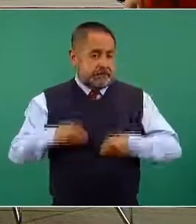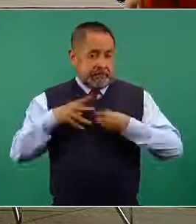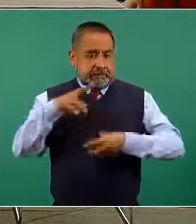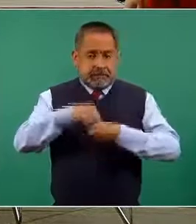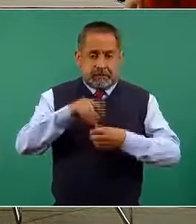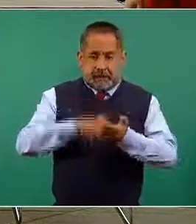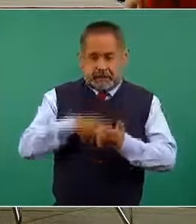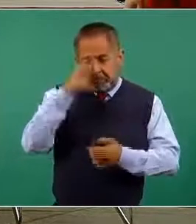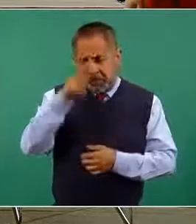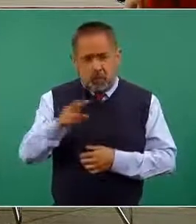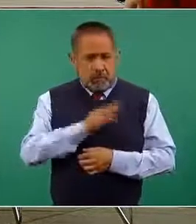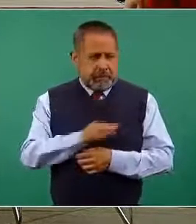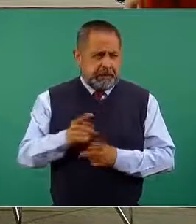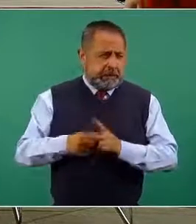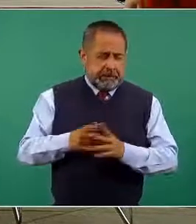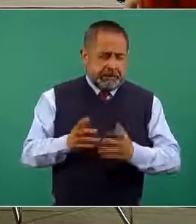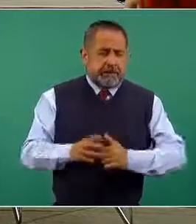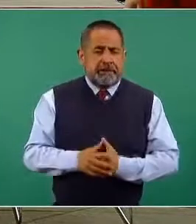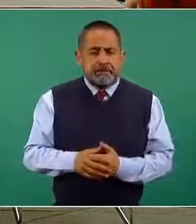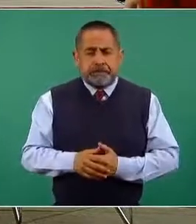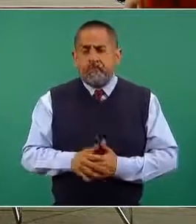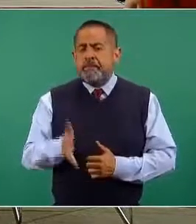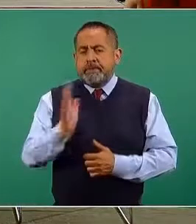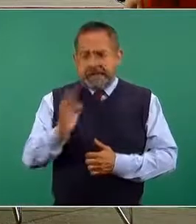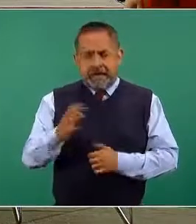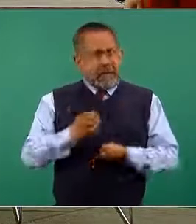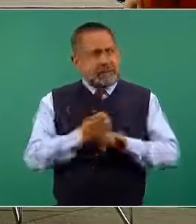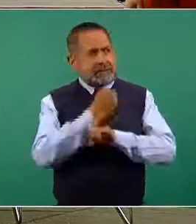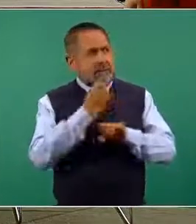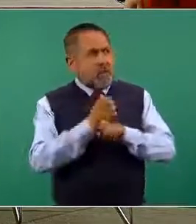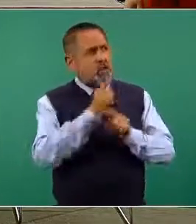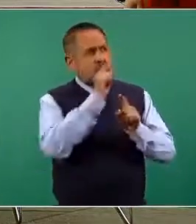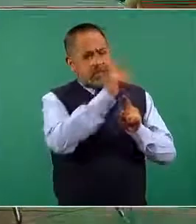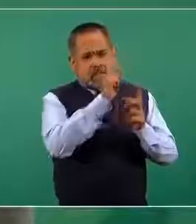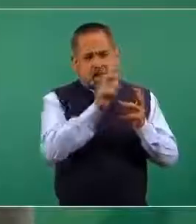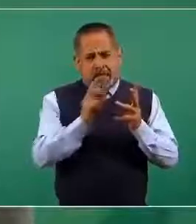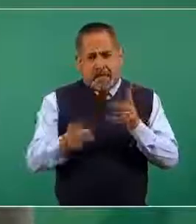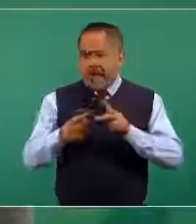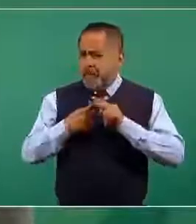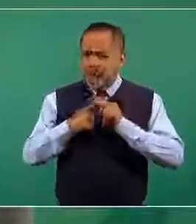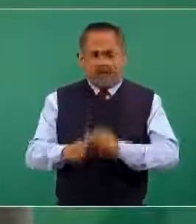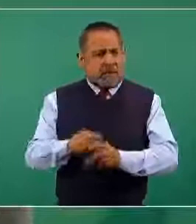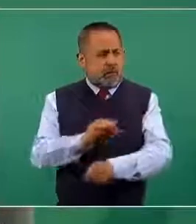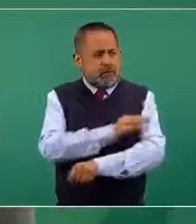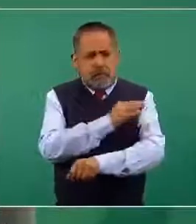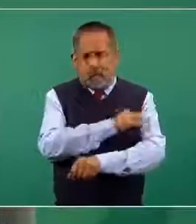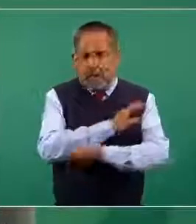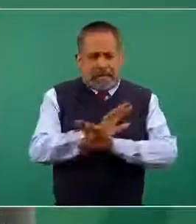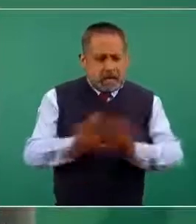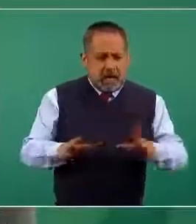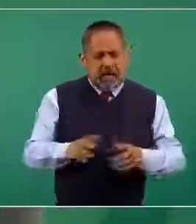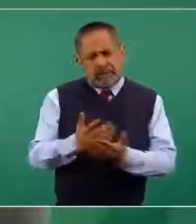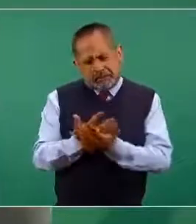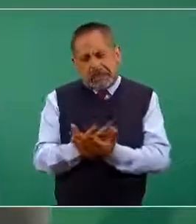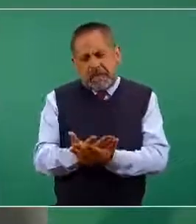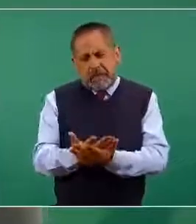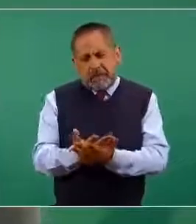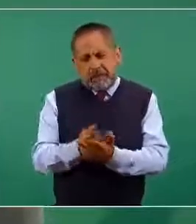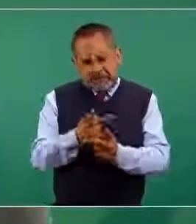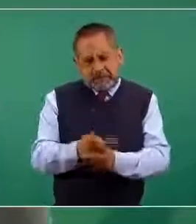país aproximadamente. Ya están en todos los estados, ya estamos vacunando. Entonces, hay que esperar, hay que ser pacientes.